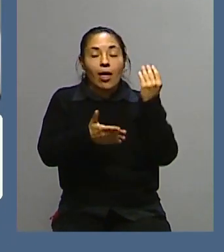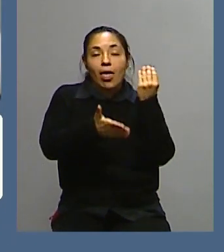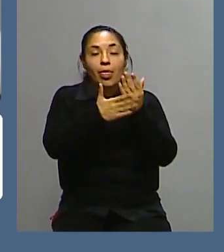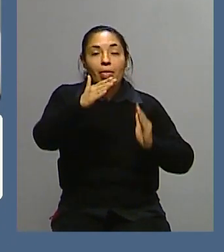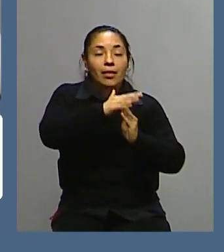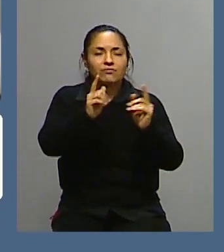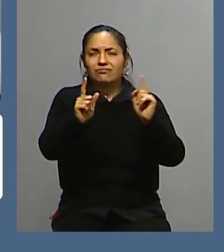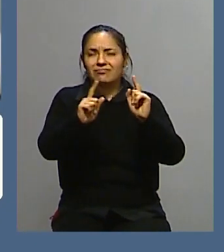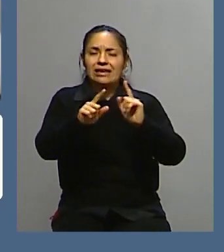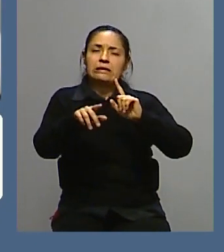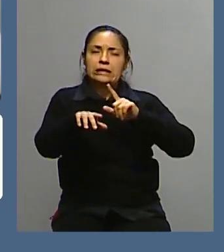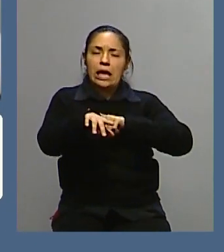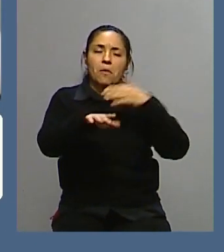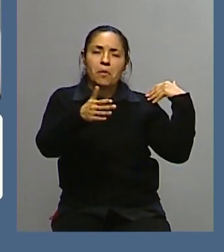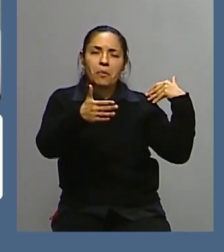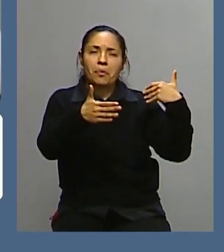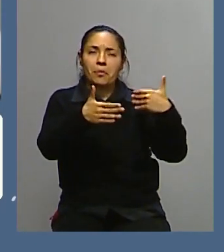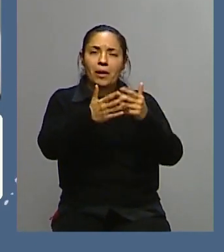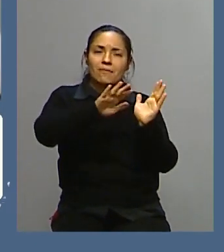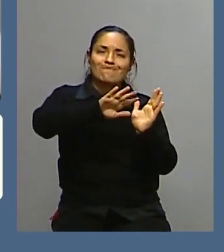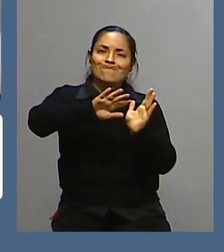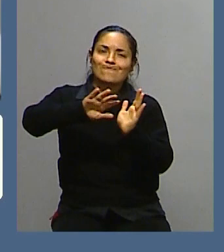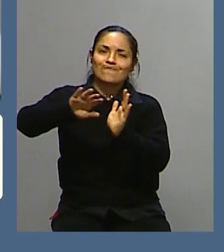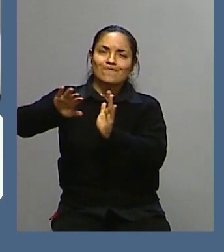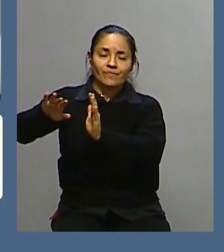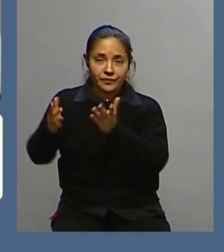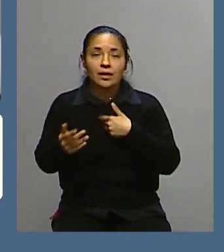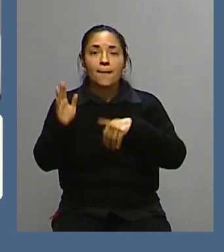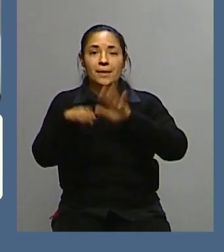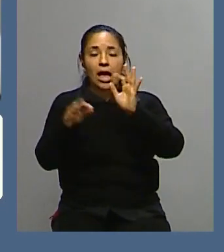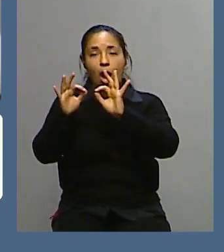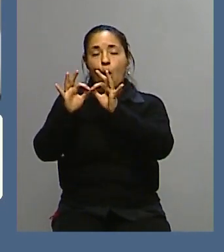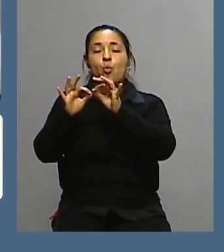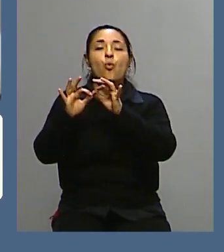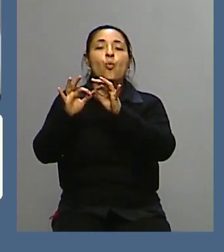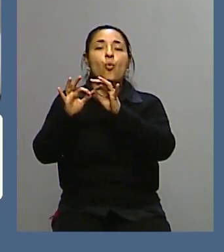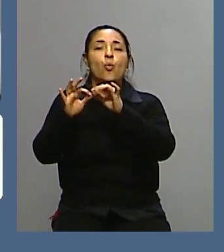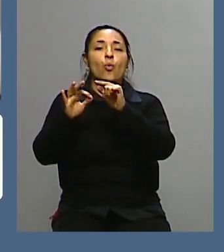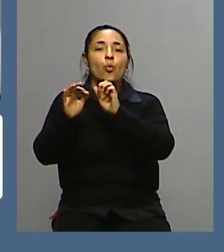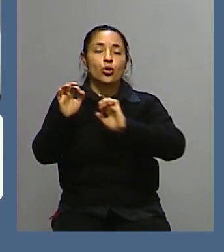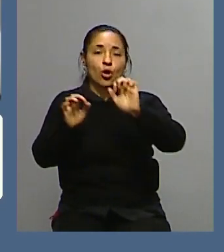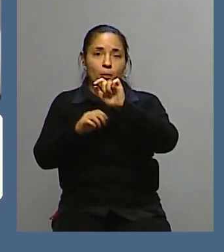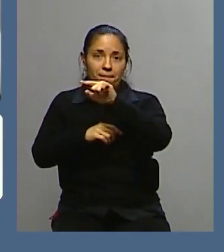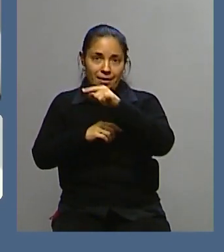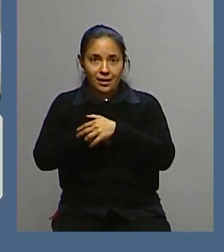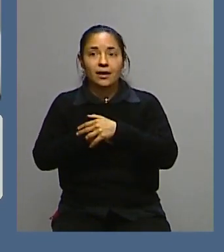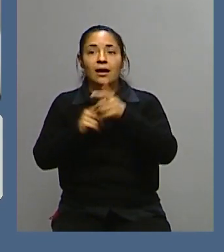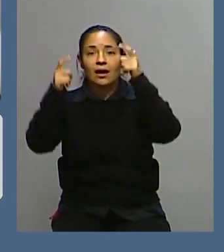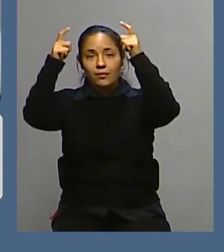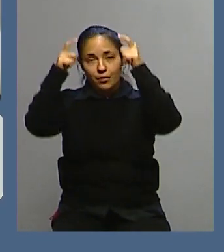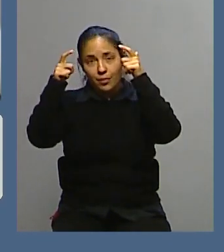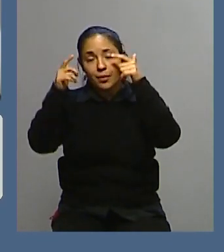sobre todo las monarquías occidentales, las que sobreviven en Europa Occidental, son monarquías constitucionales